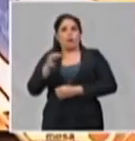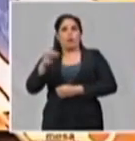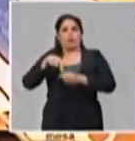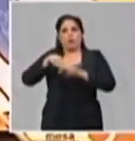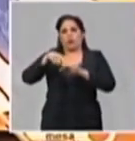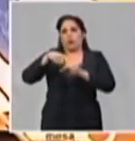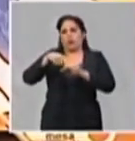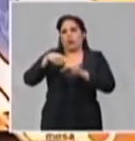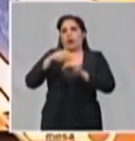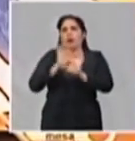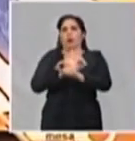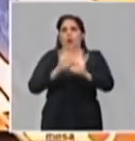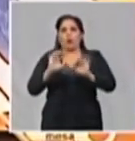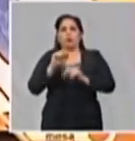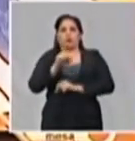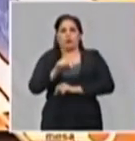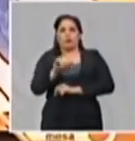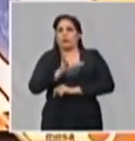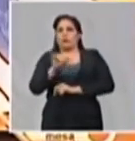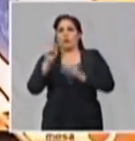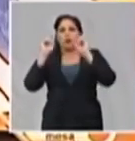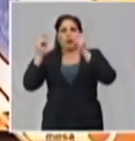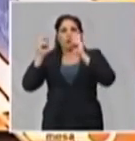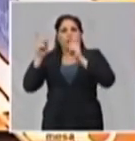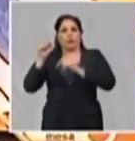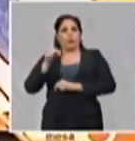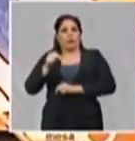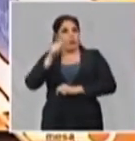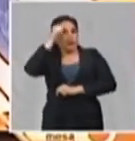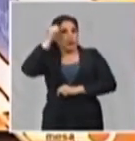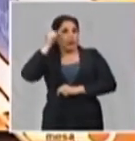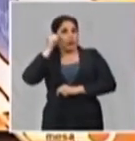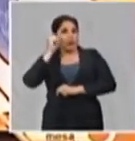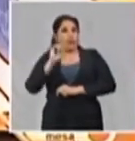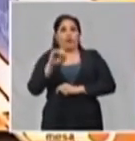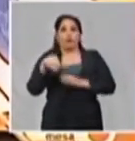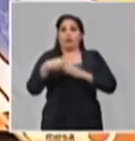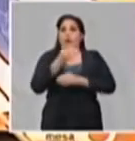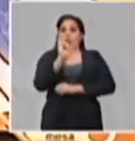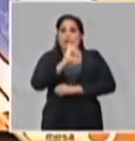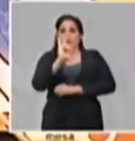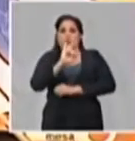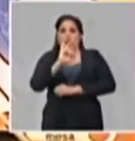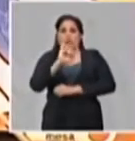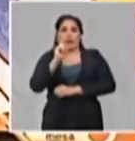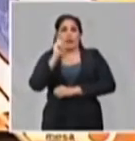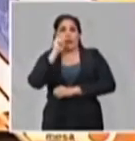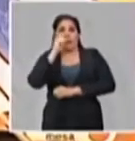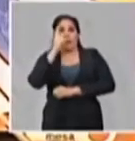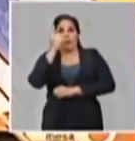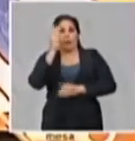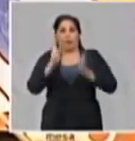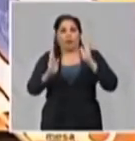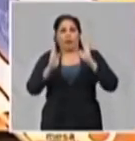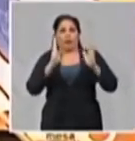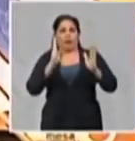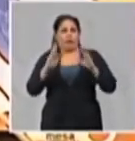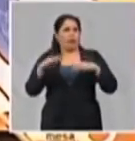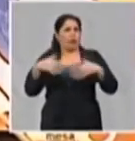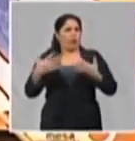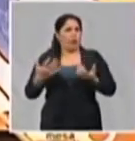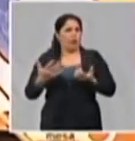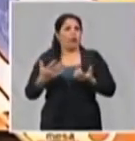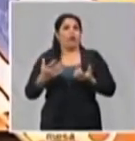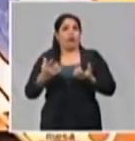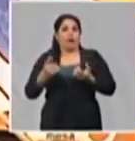especial de la Isla de la Juventud. Y el sábado 7, cerramos esta primera etapa en la